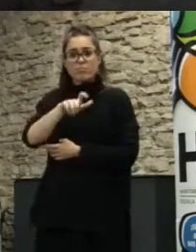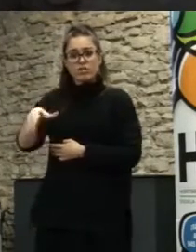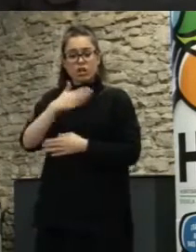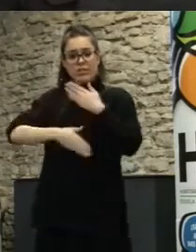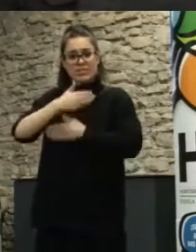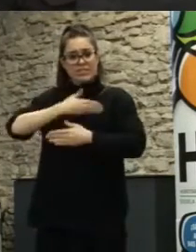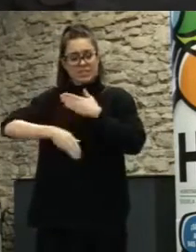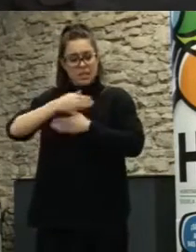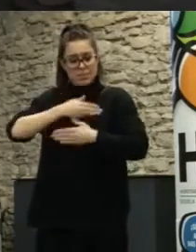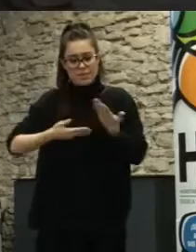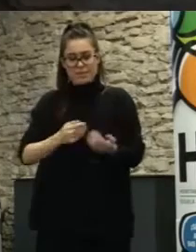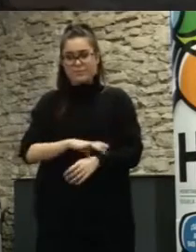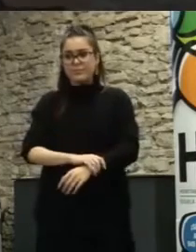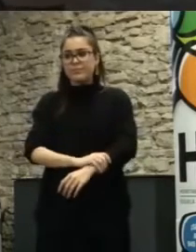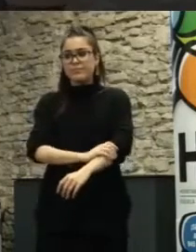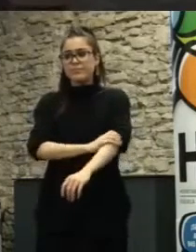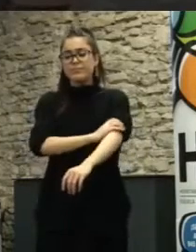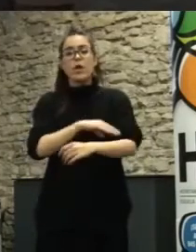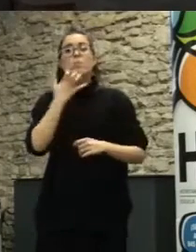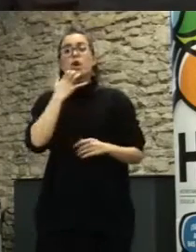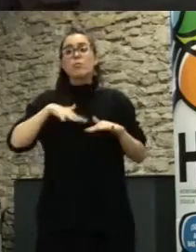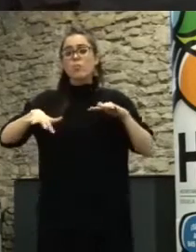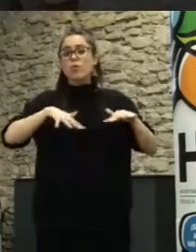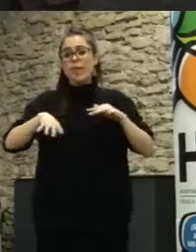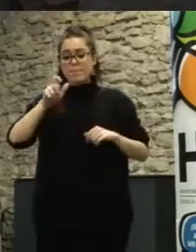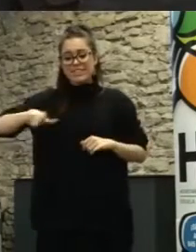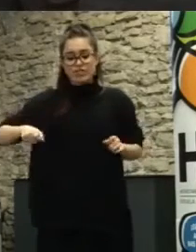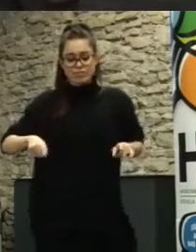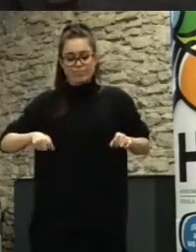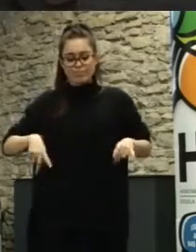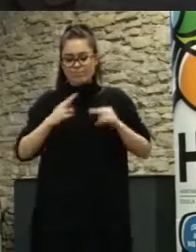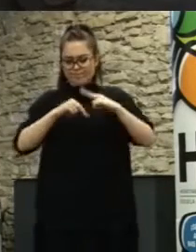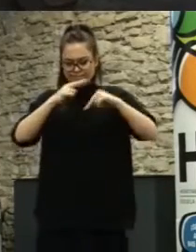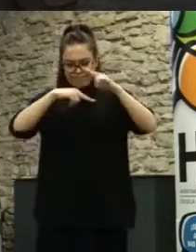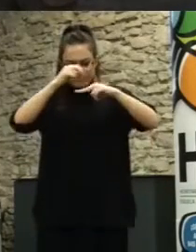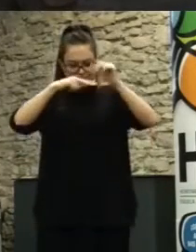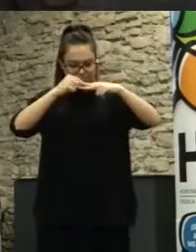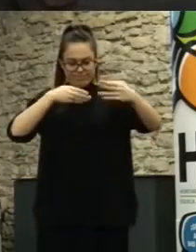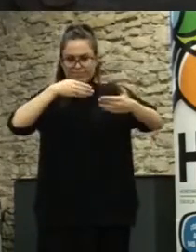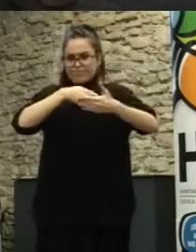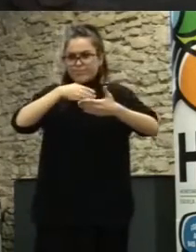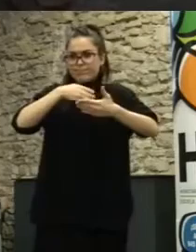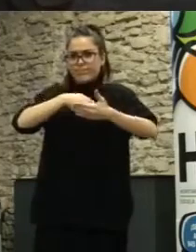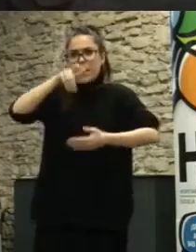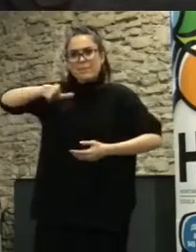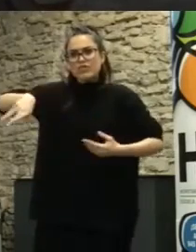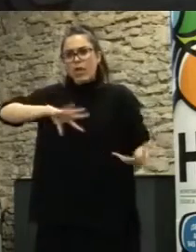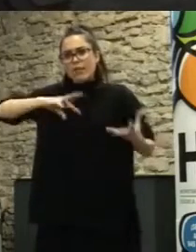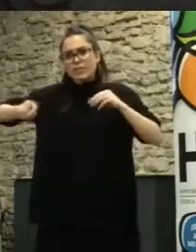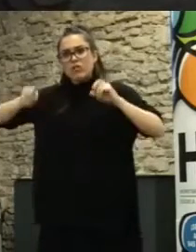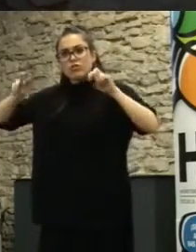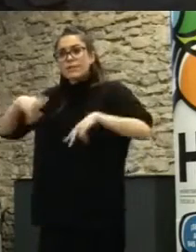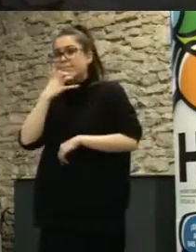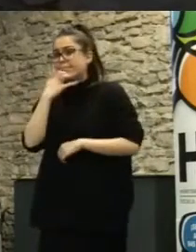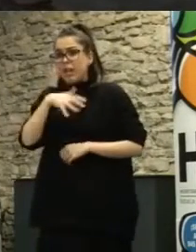temas tan básicos como la movilidad, es decir, que el entorno físico esté adaptado para que puedan participar. Si